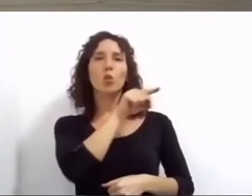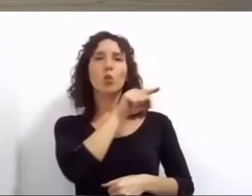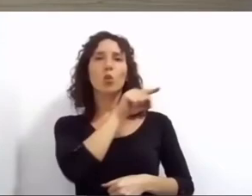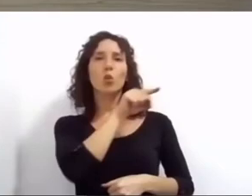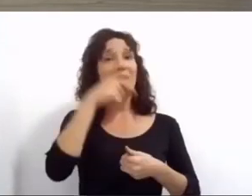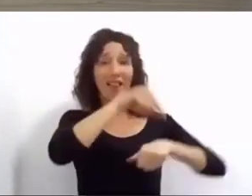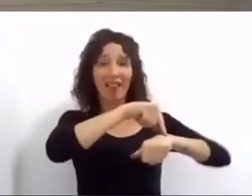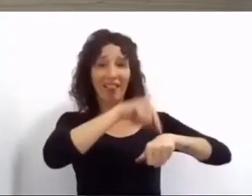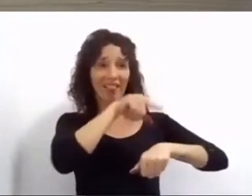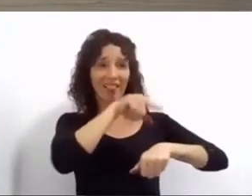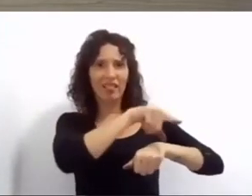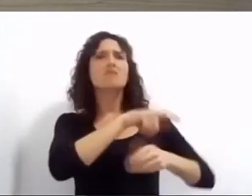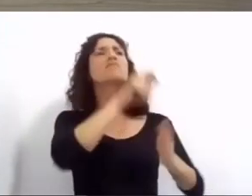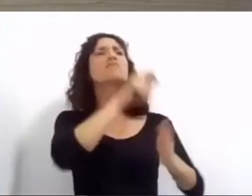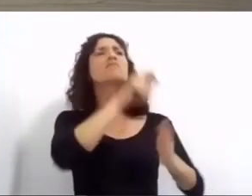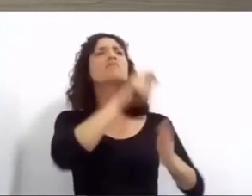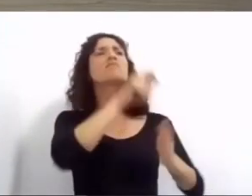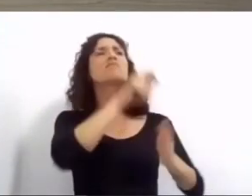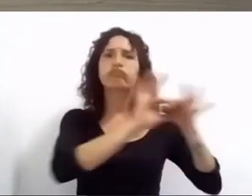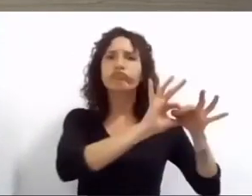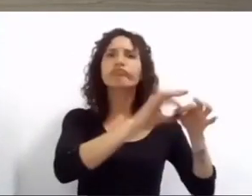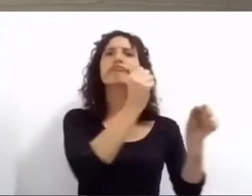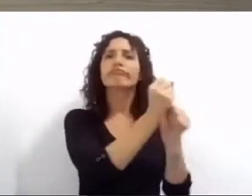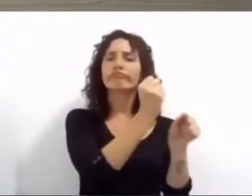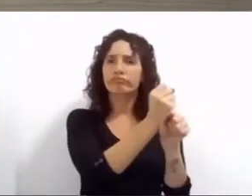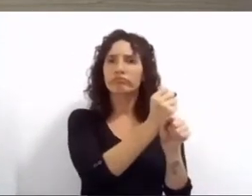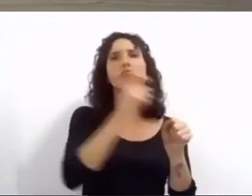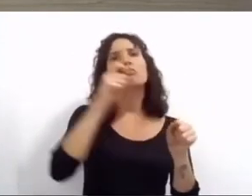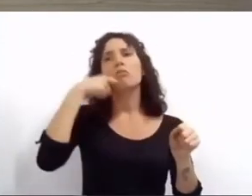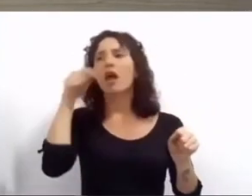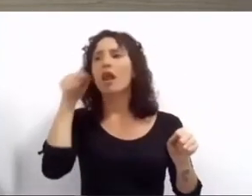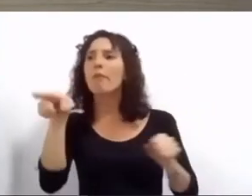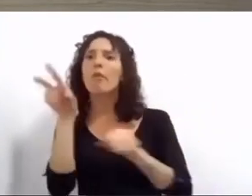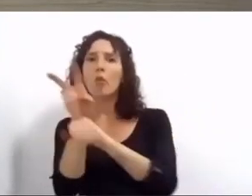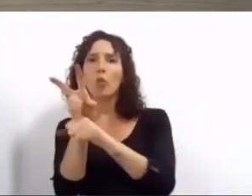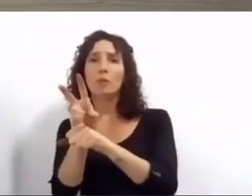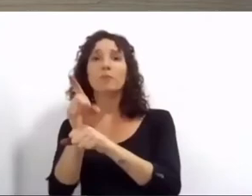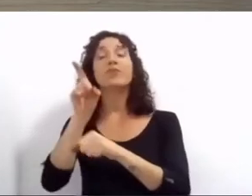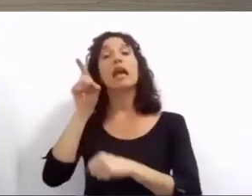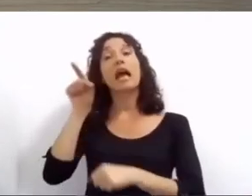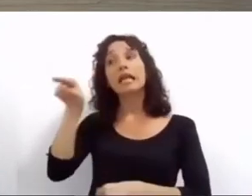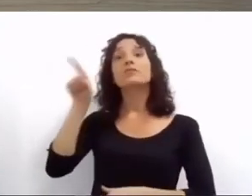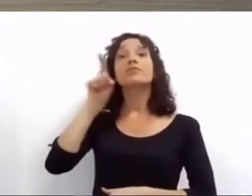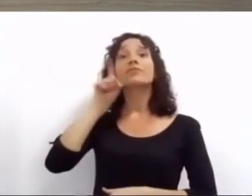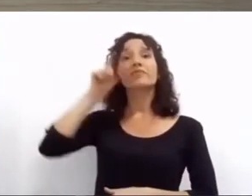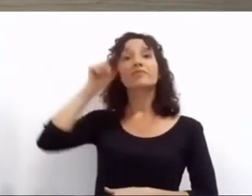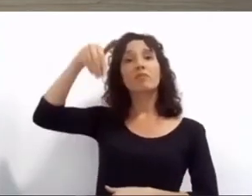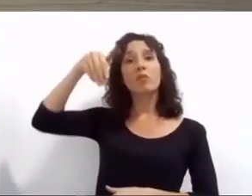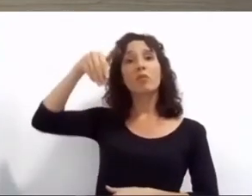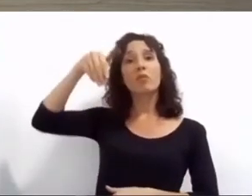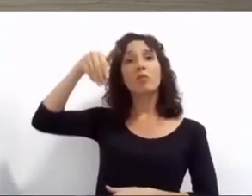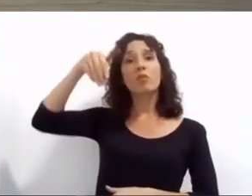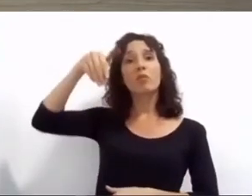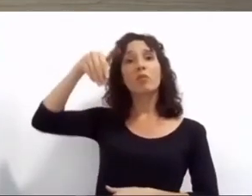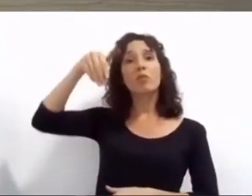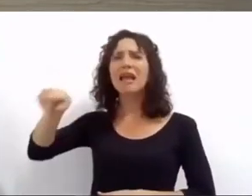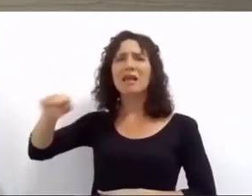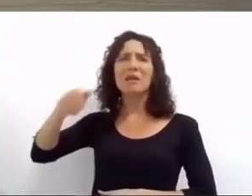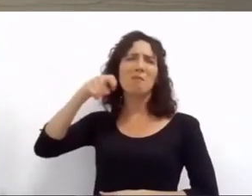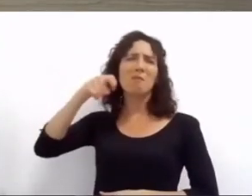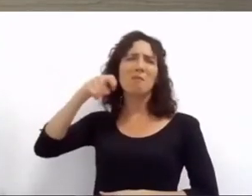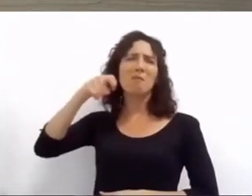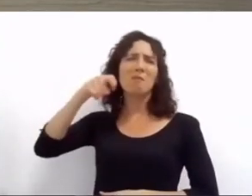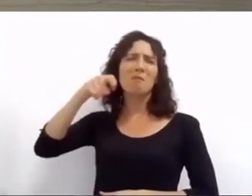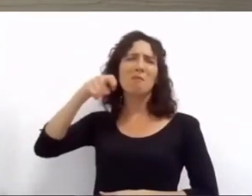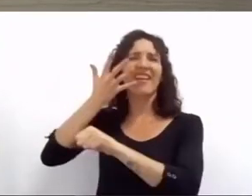la capacidad operativa de nuestros consultorios descentralizados de la IMUSA para avanzar en el control de la superpoblación de perros y